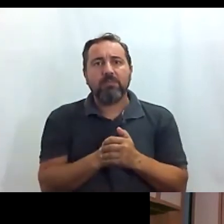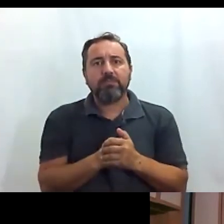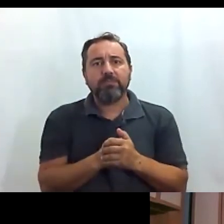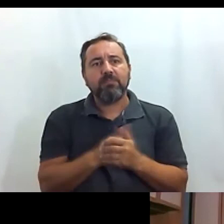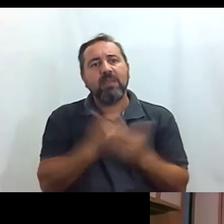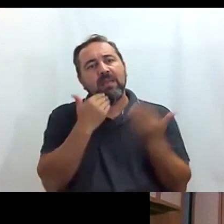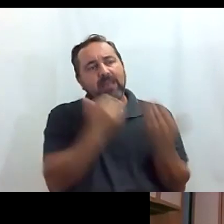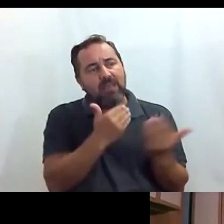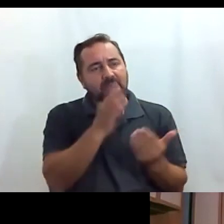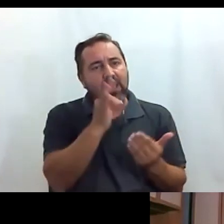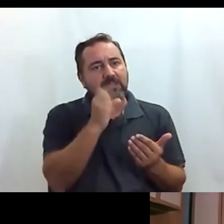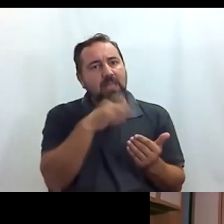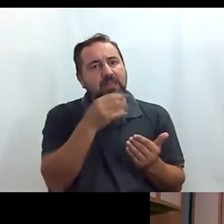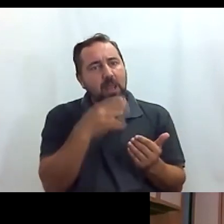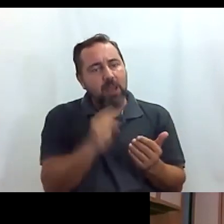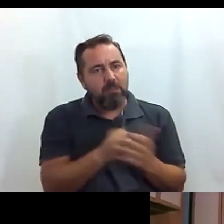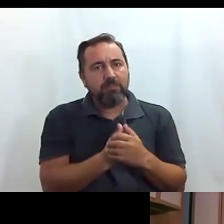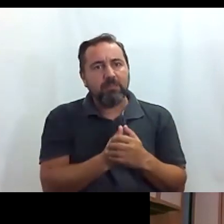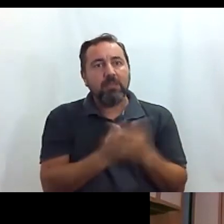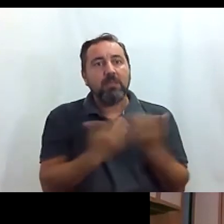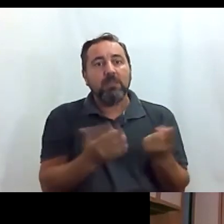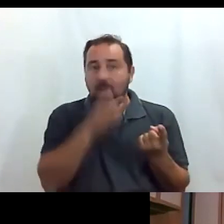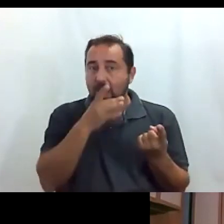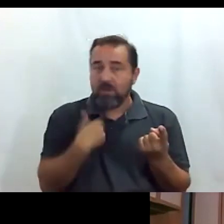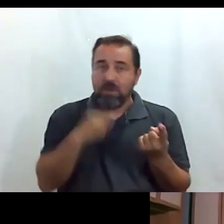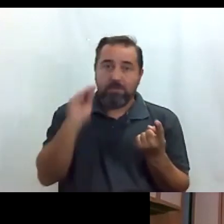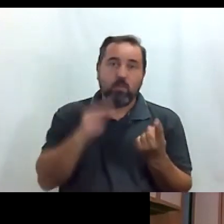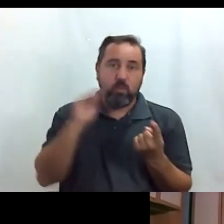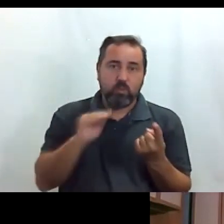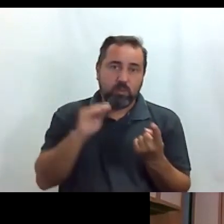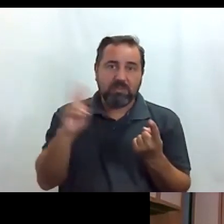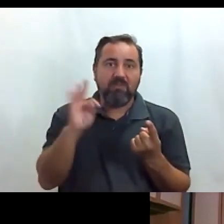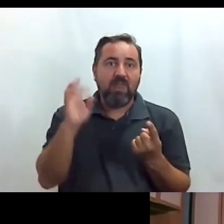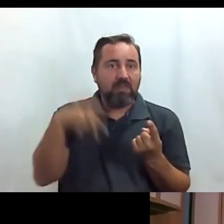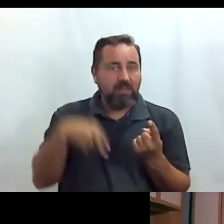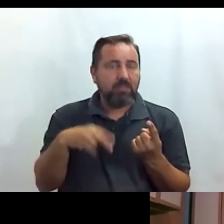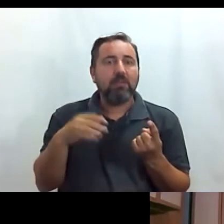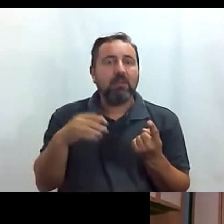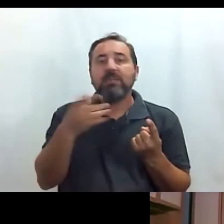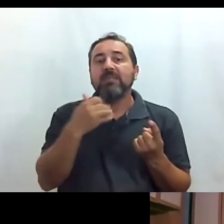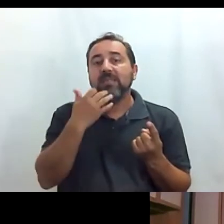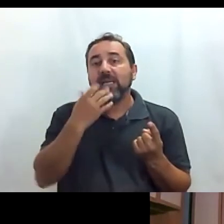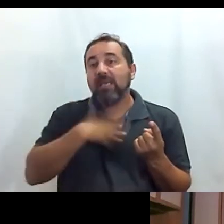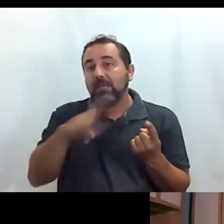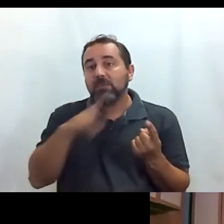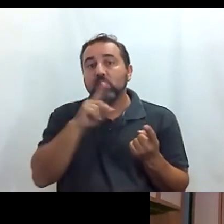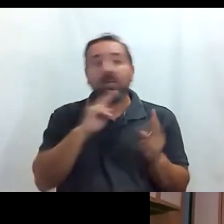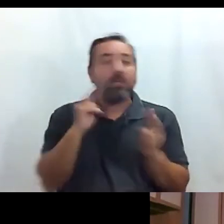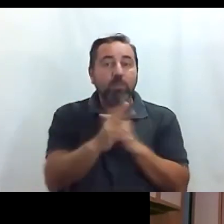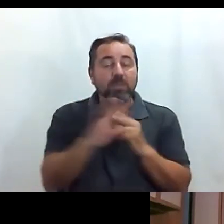si quieres le voy a dirigir las preguntas a Valentín pero si vosotros queréis complementar su respuesta